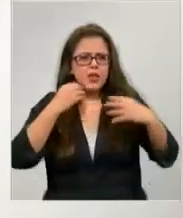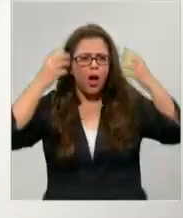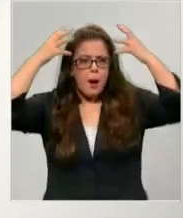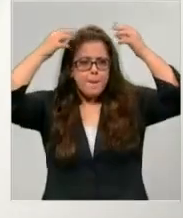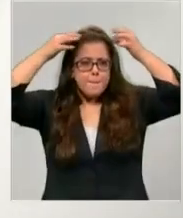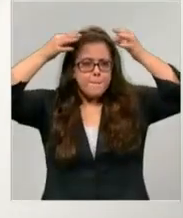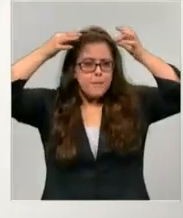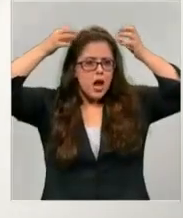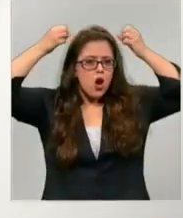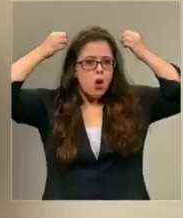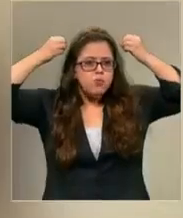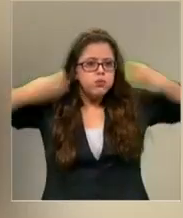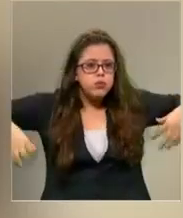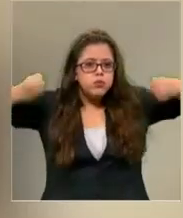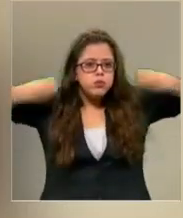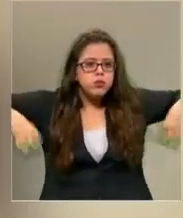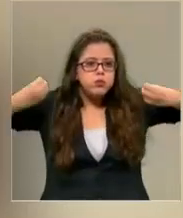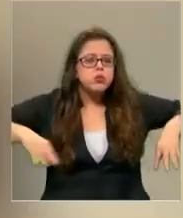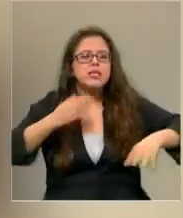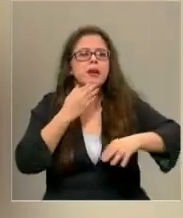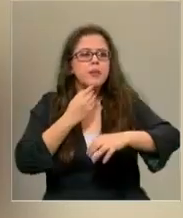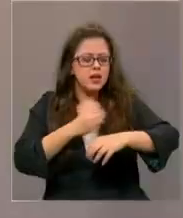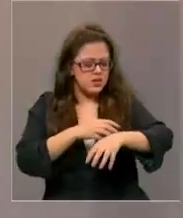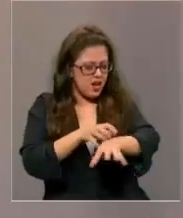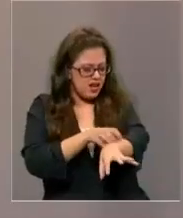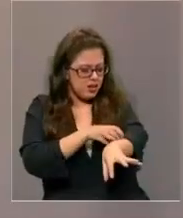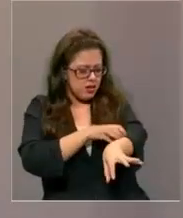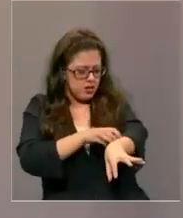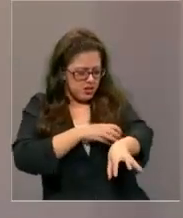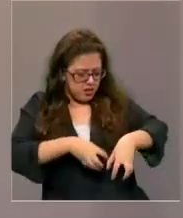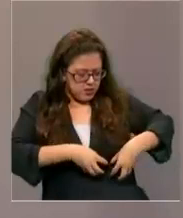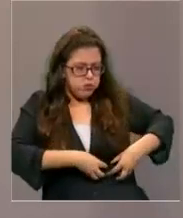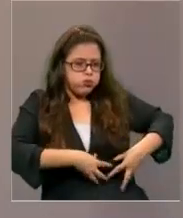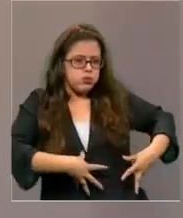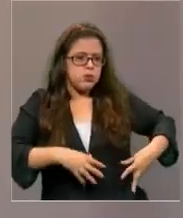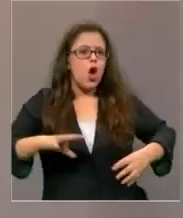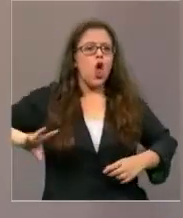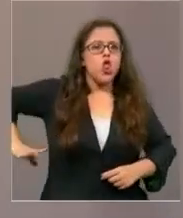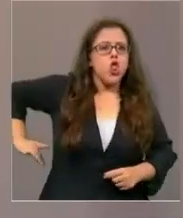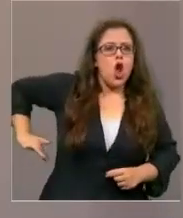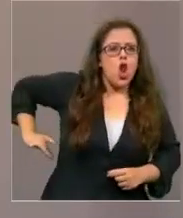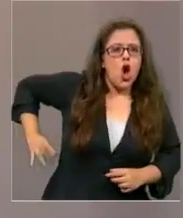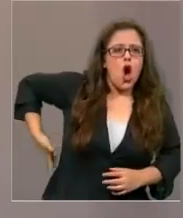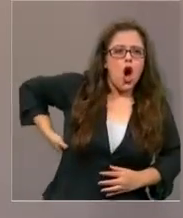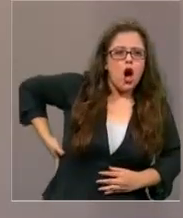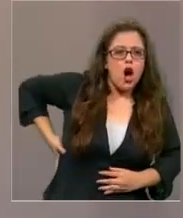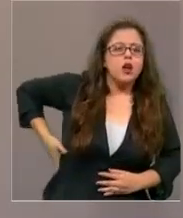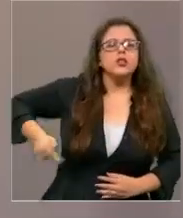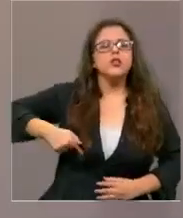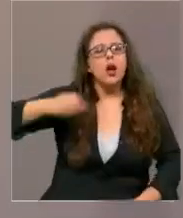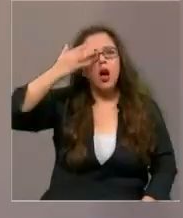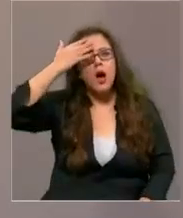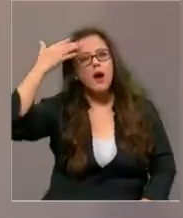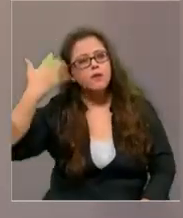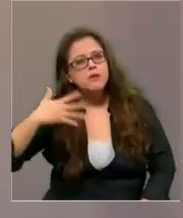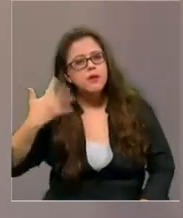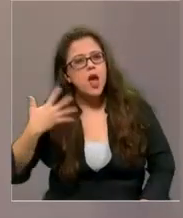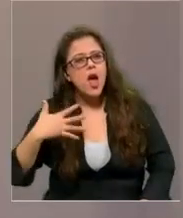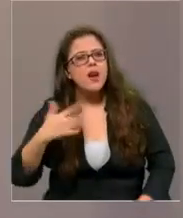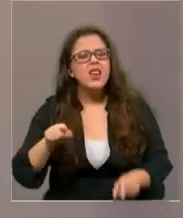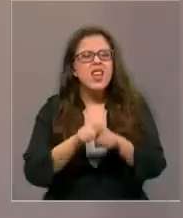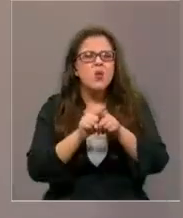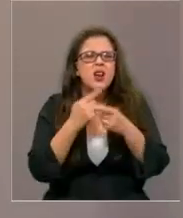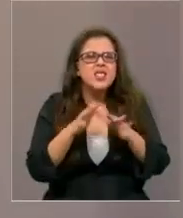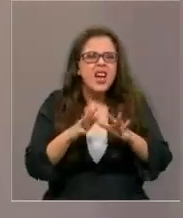del cabello y ronchas en la piel sentí mucho dolor de espalda después de noche empecé yo con fiebre tenía muchas unas